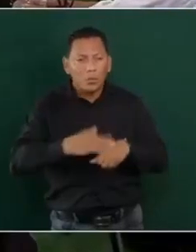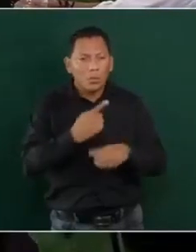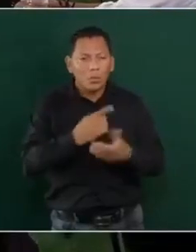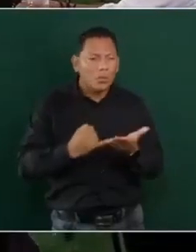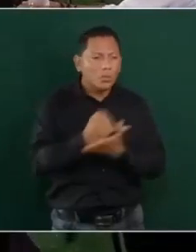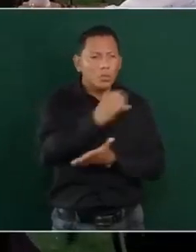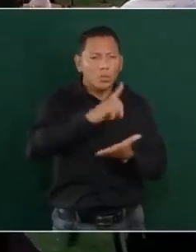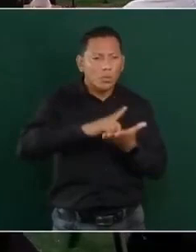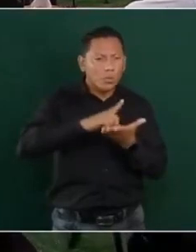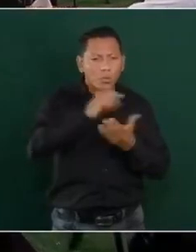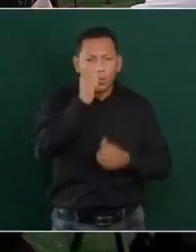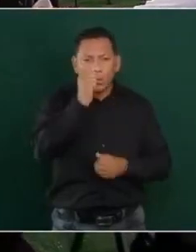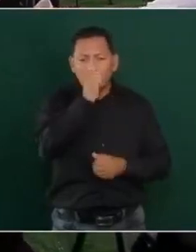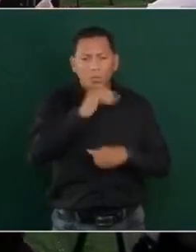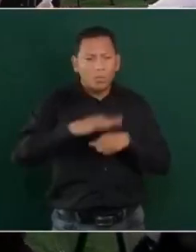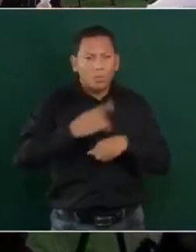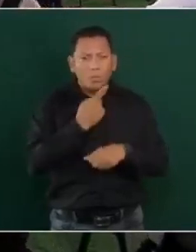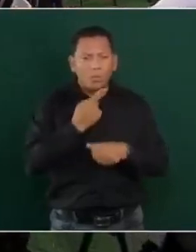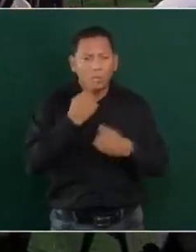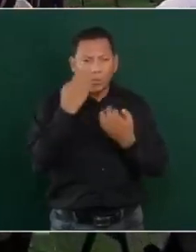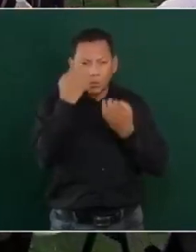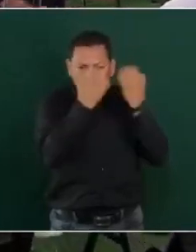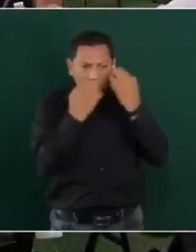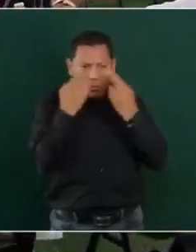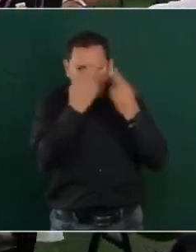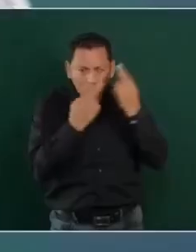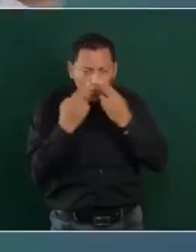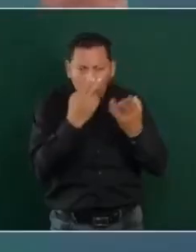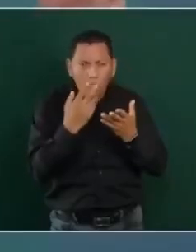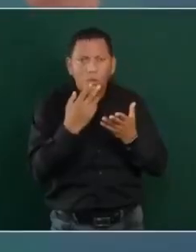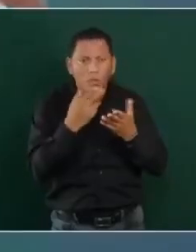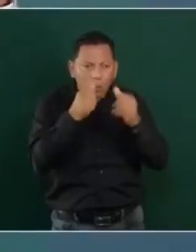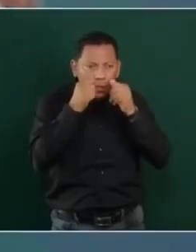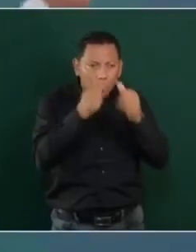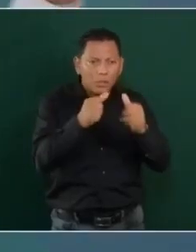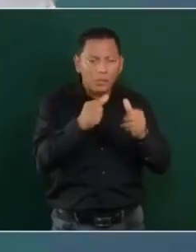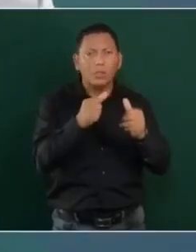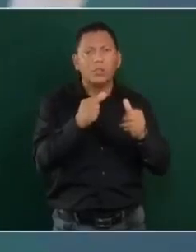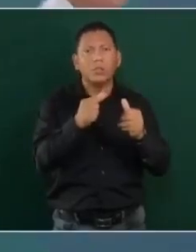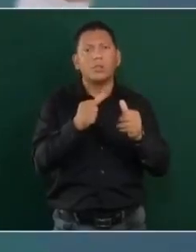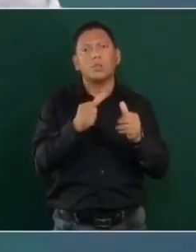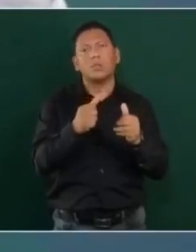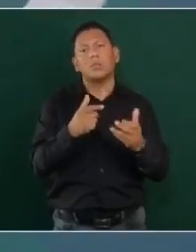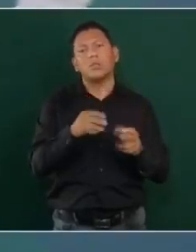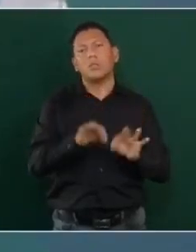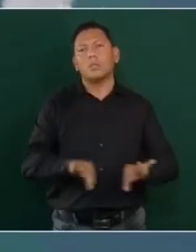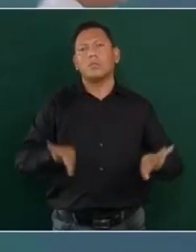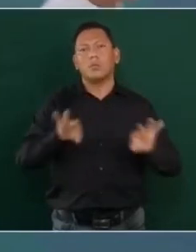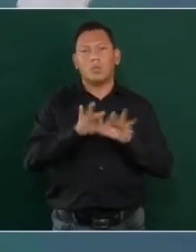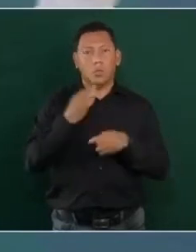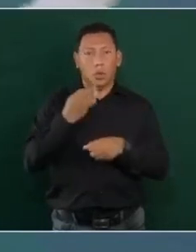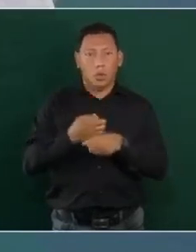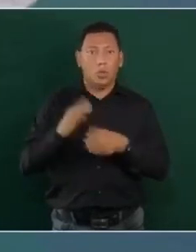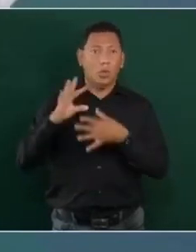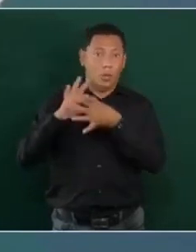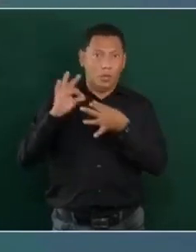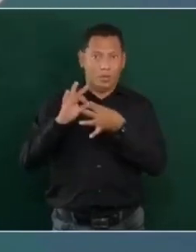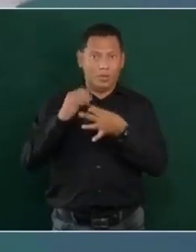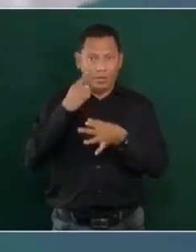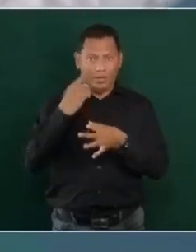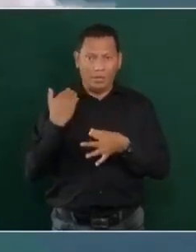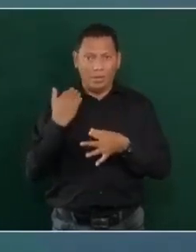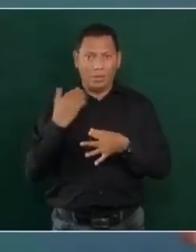porque si esto que estoy exponiendo sobre Guanajuato